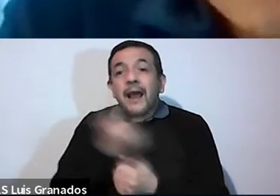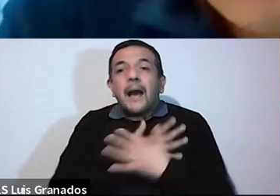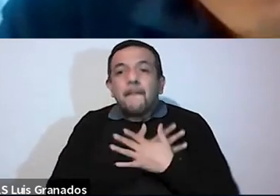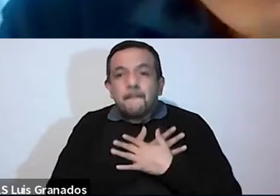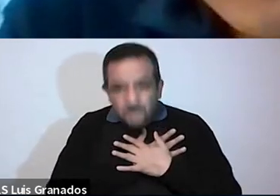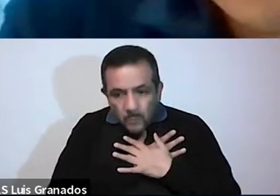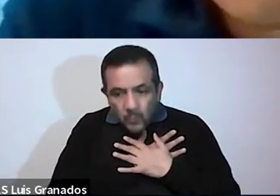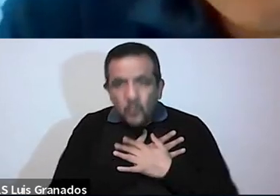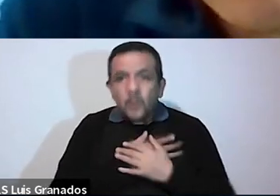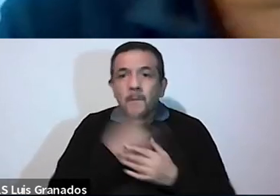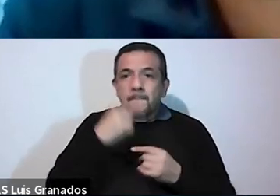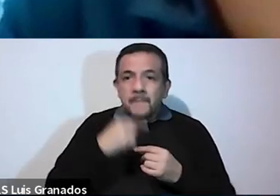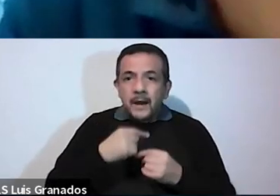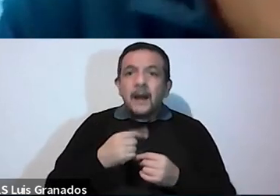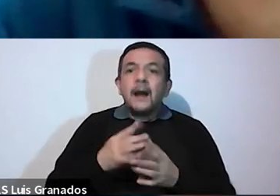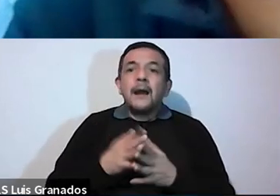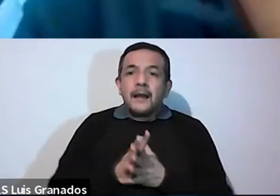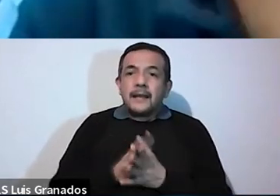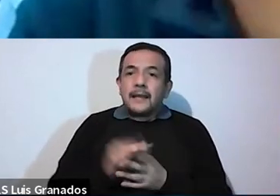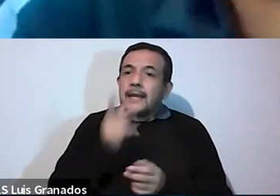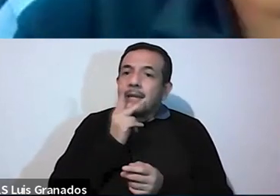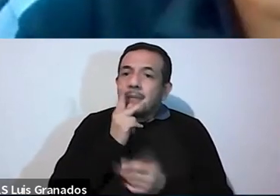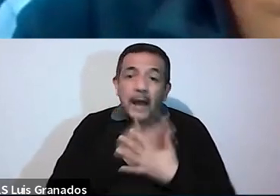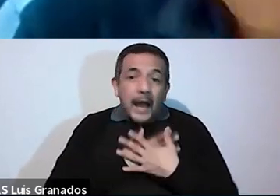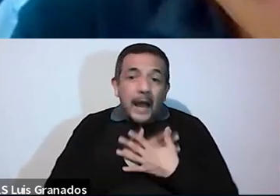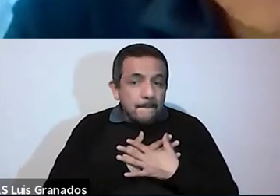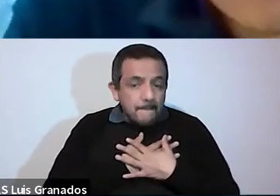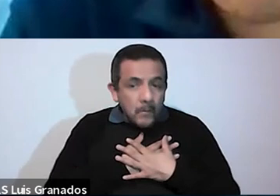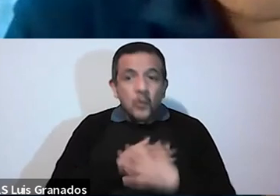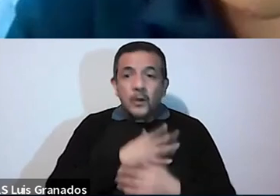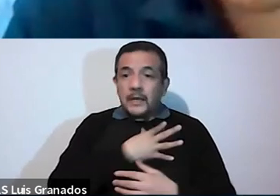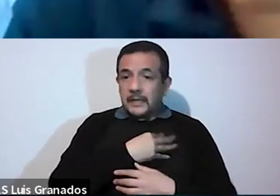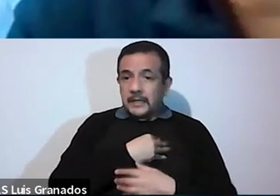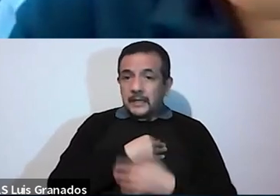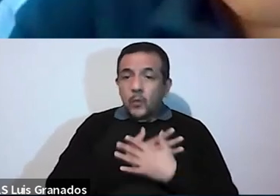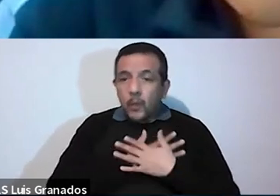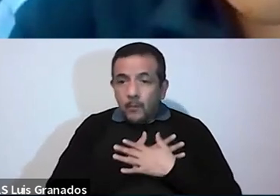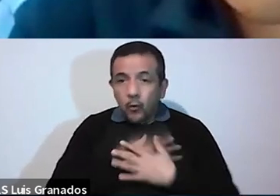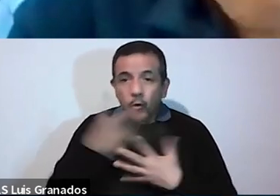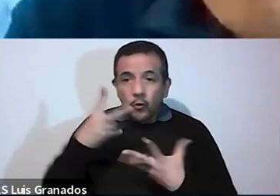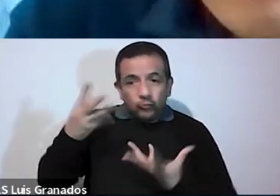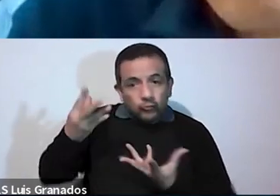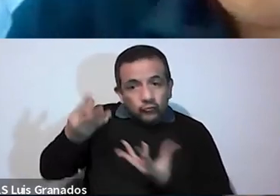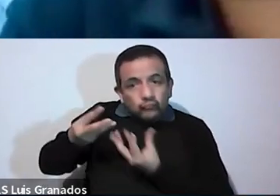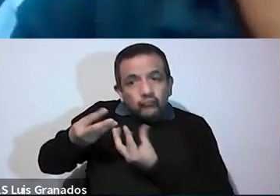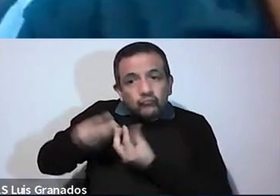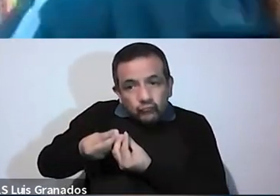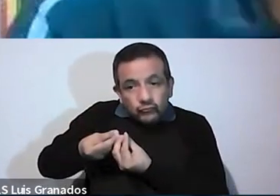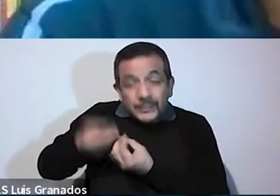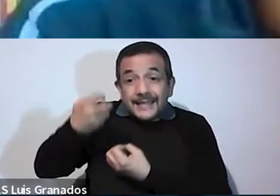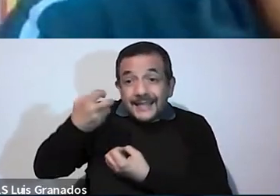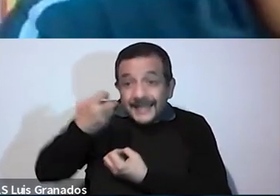ese momento íntimo profundo de misericordia que tiene con el padre para compartirlo con otros, eso que ha